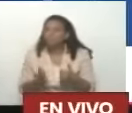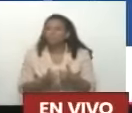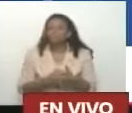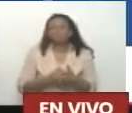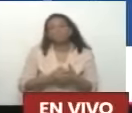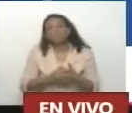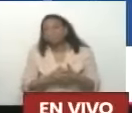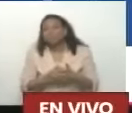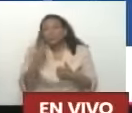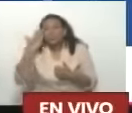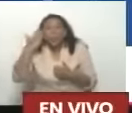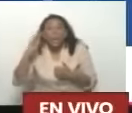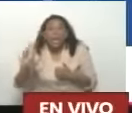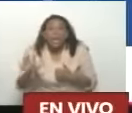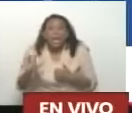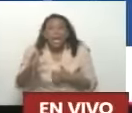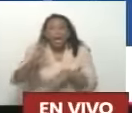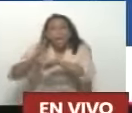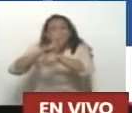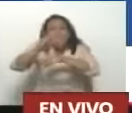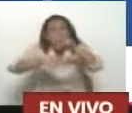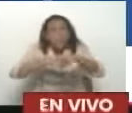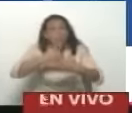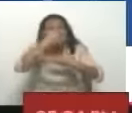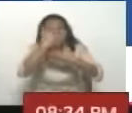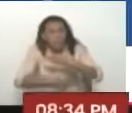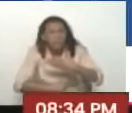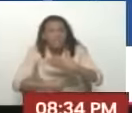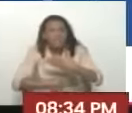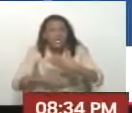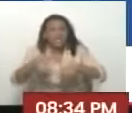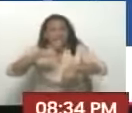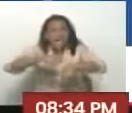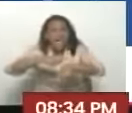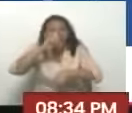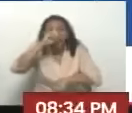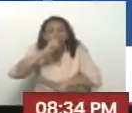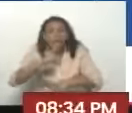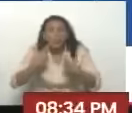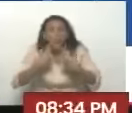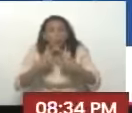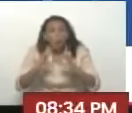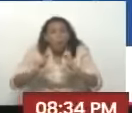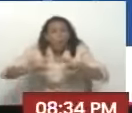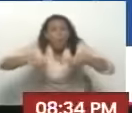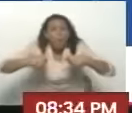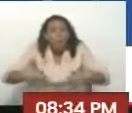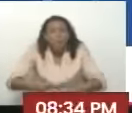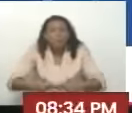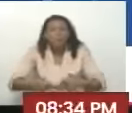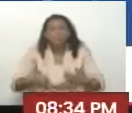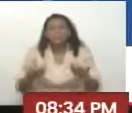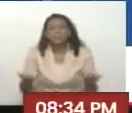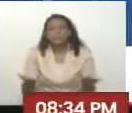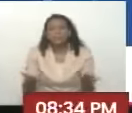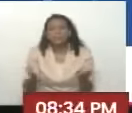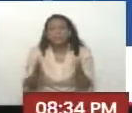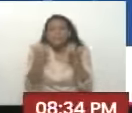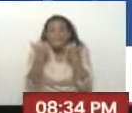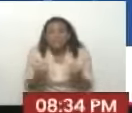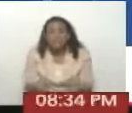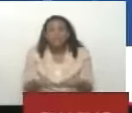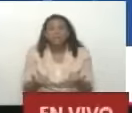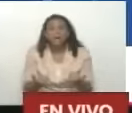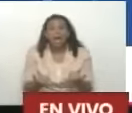Yo creo Que estas consultas En esta nueva etapa Que se abra Hay que hacerla